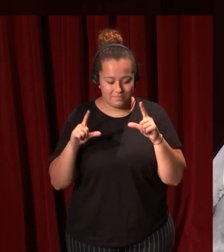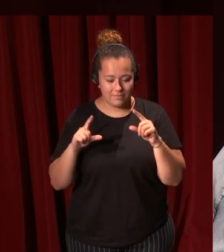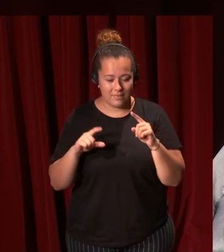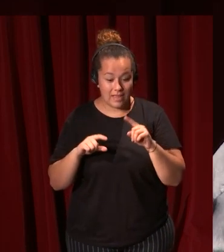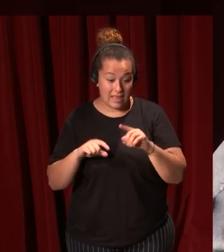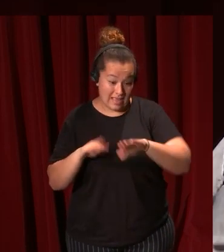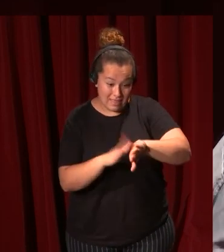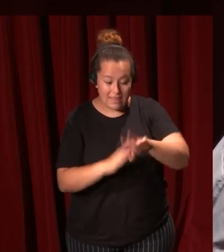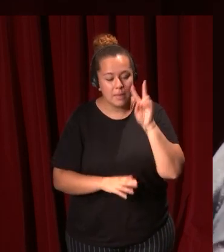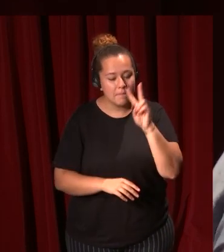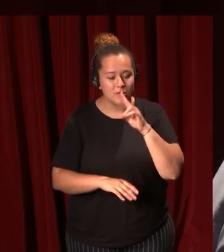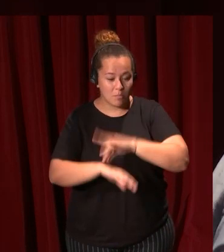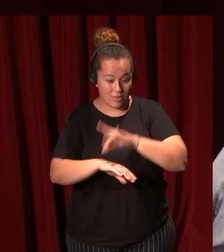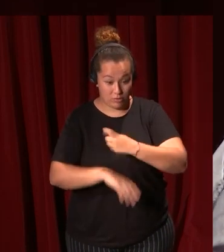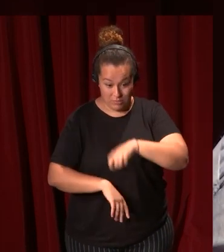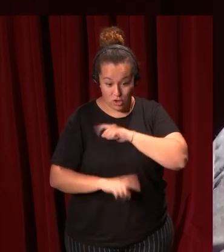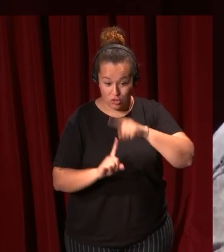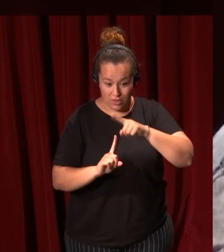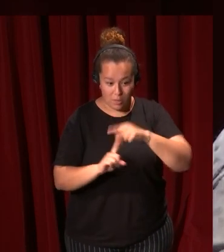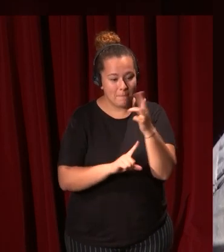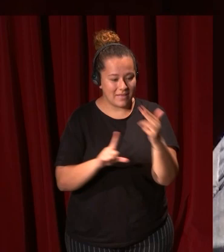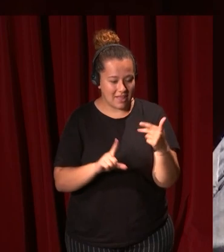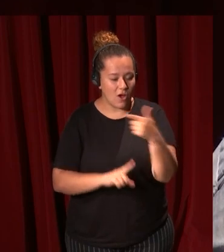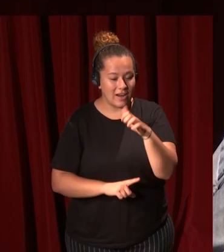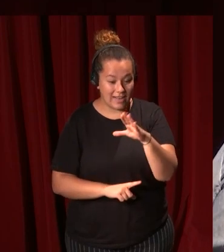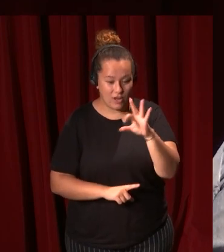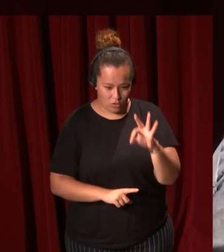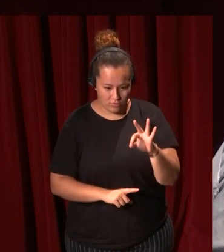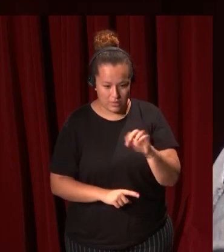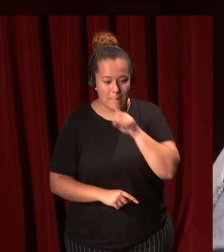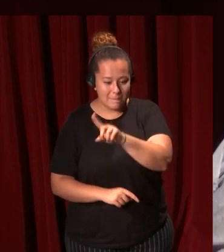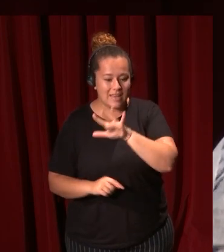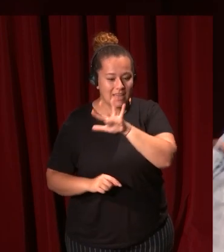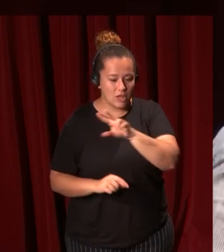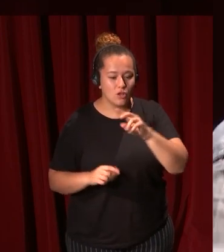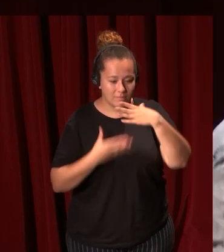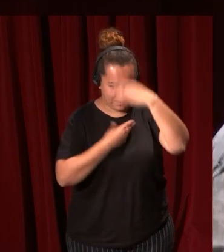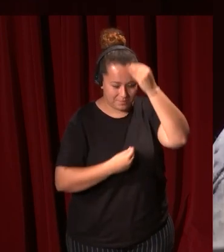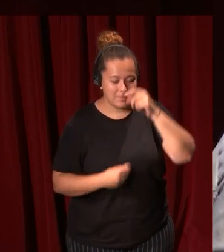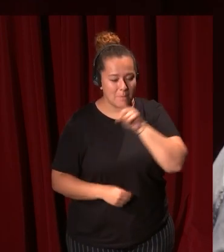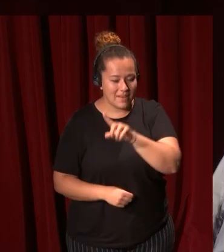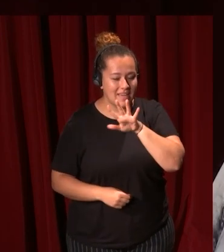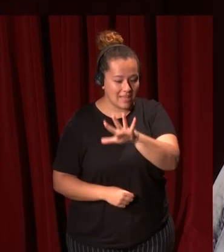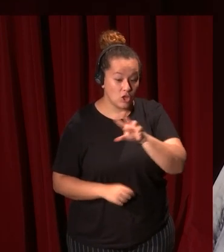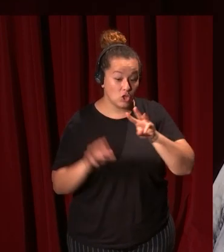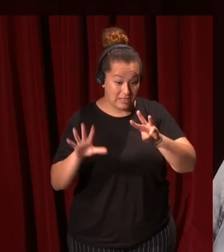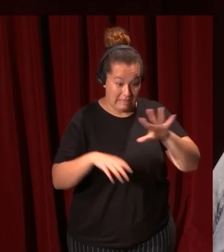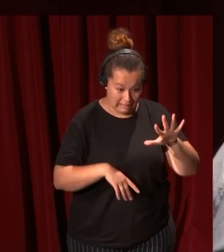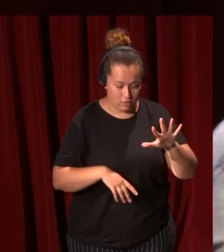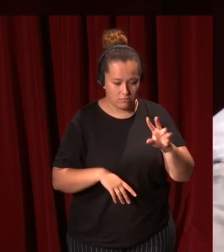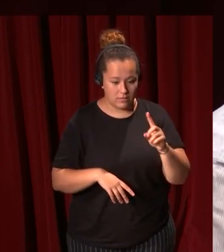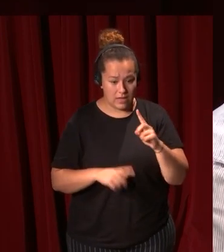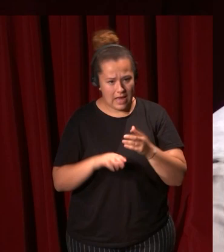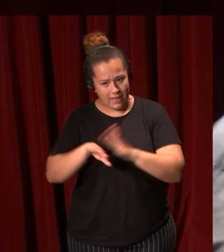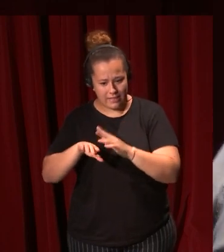médico español, toledano, pintado por el greco, 1580 y pico. A la derecha veis un grupo de 19 o